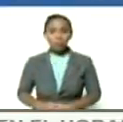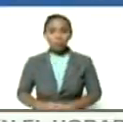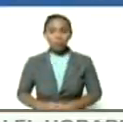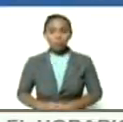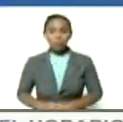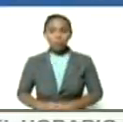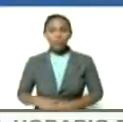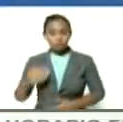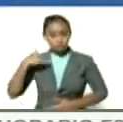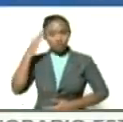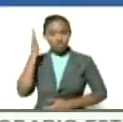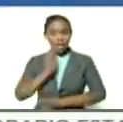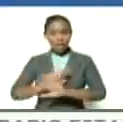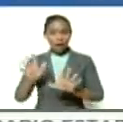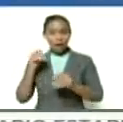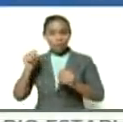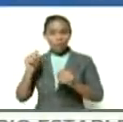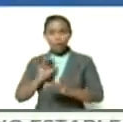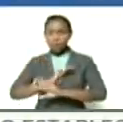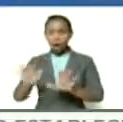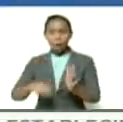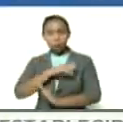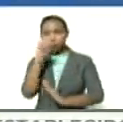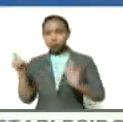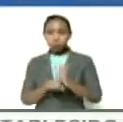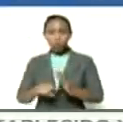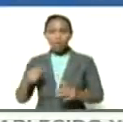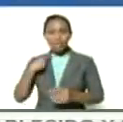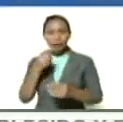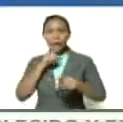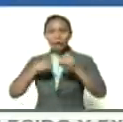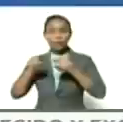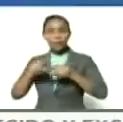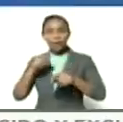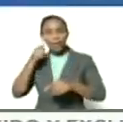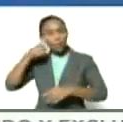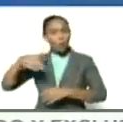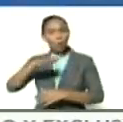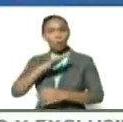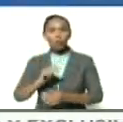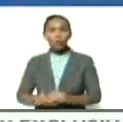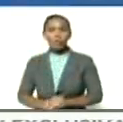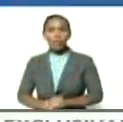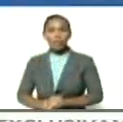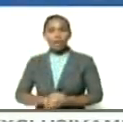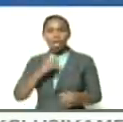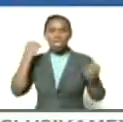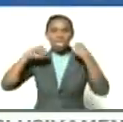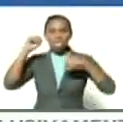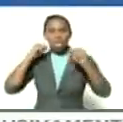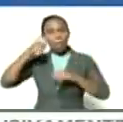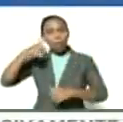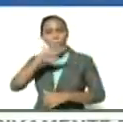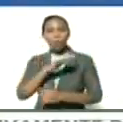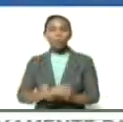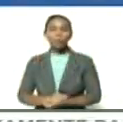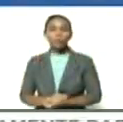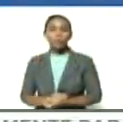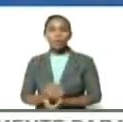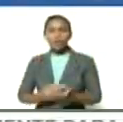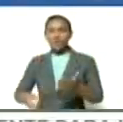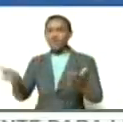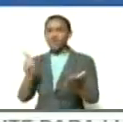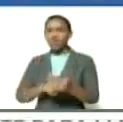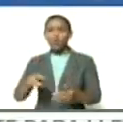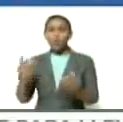lo sé muy bien y reivindico la crítica del pueblo la autocrítica del pueblo la rebeldía del pueblo la reivindico